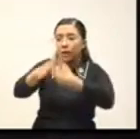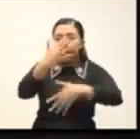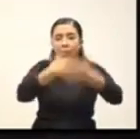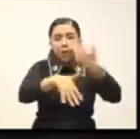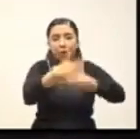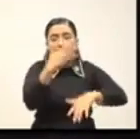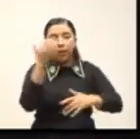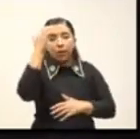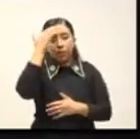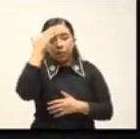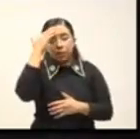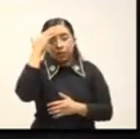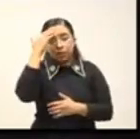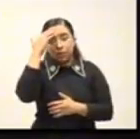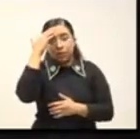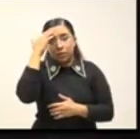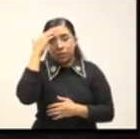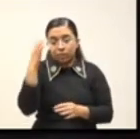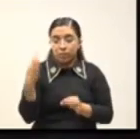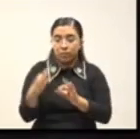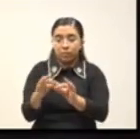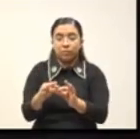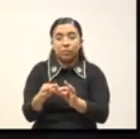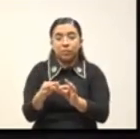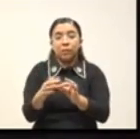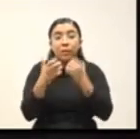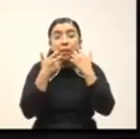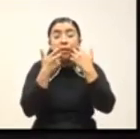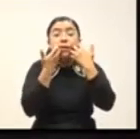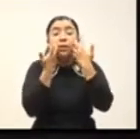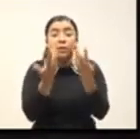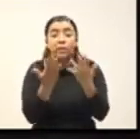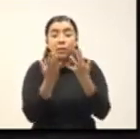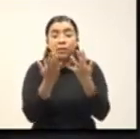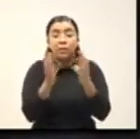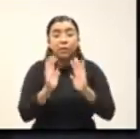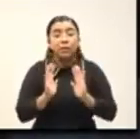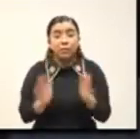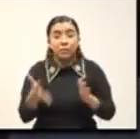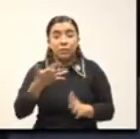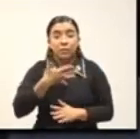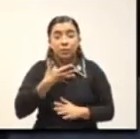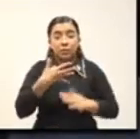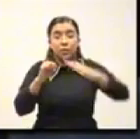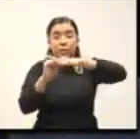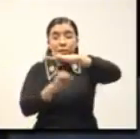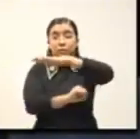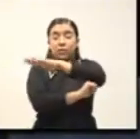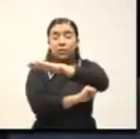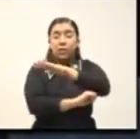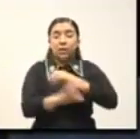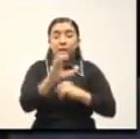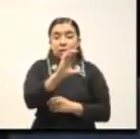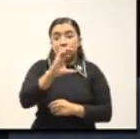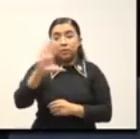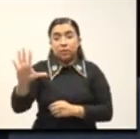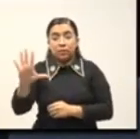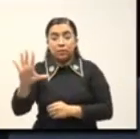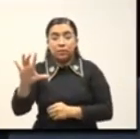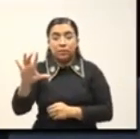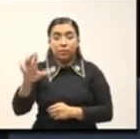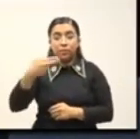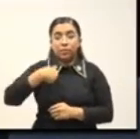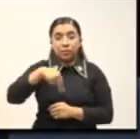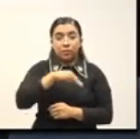todo de sí para poder brindarnos esa certeza que tanto anhelamos. Hoy contamos con la infraestructura necesaria como lo es el C5. Si